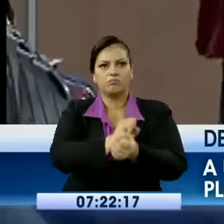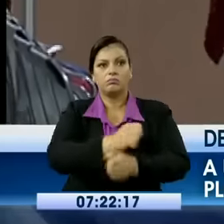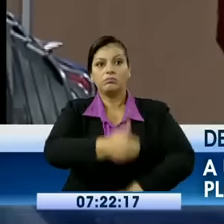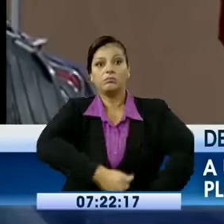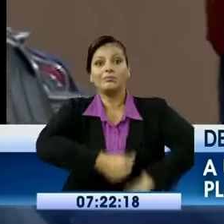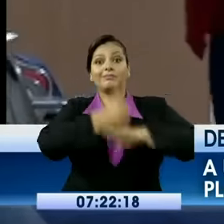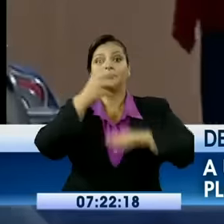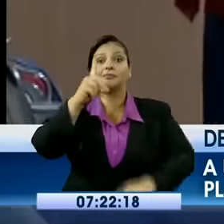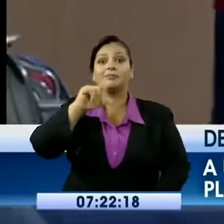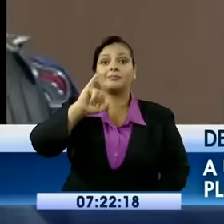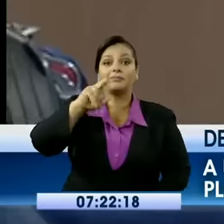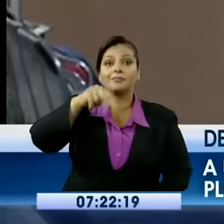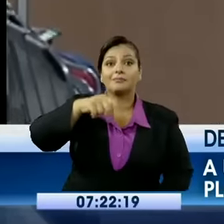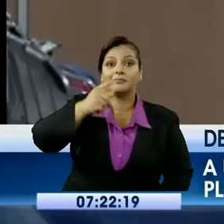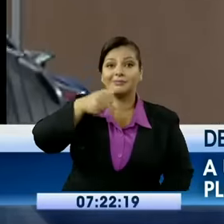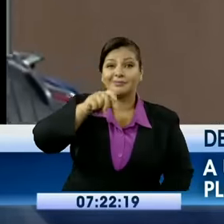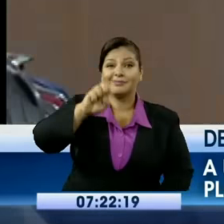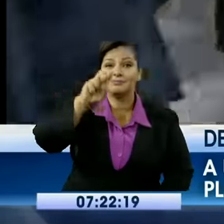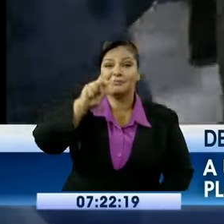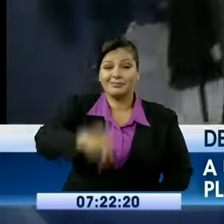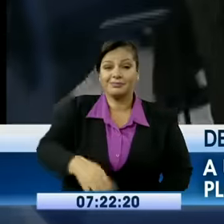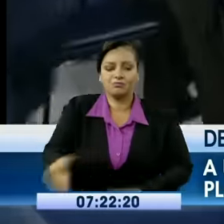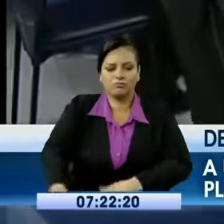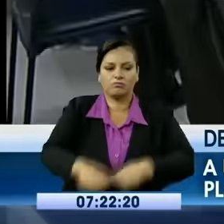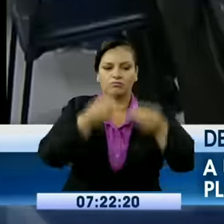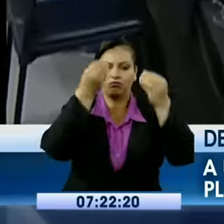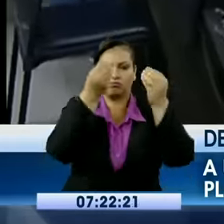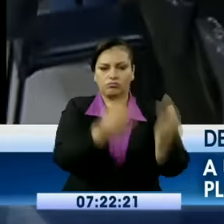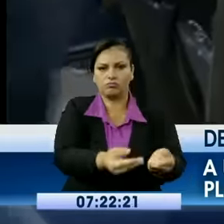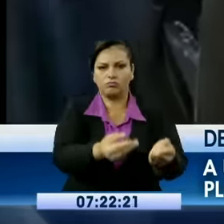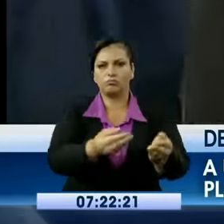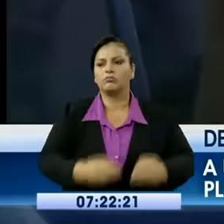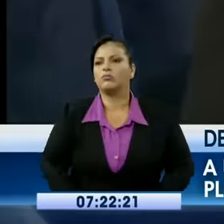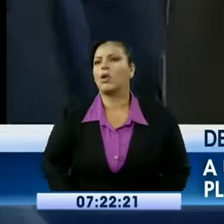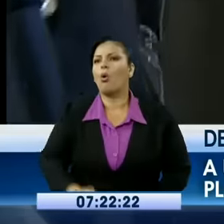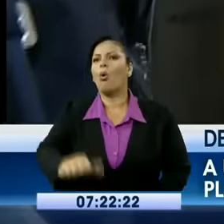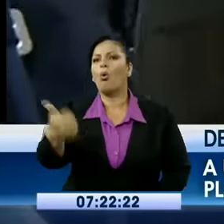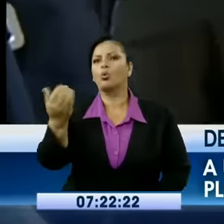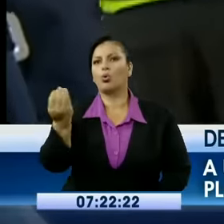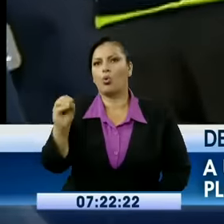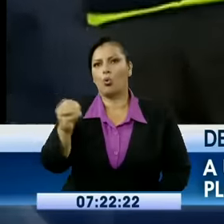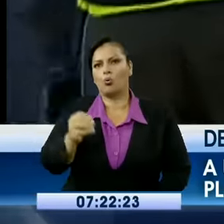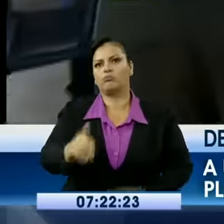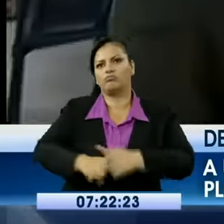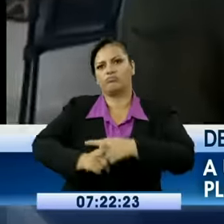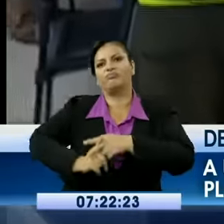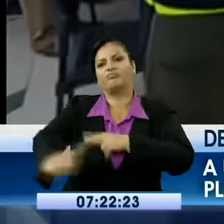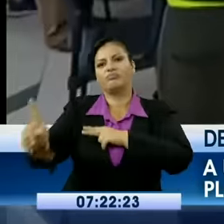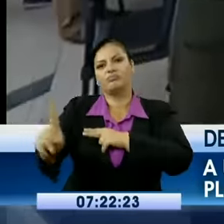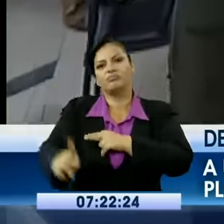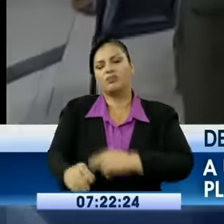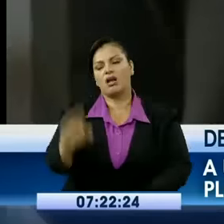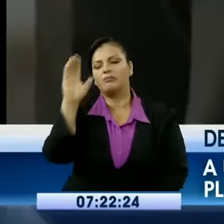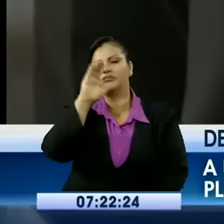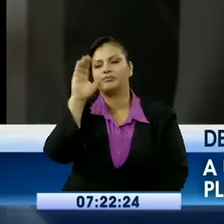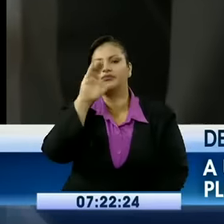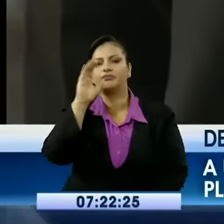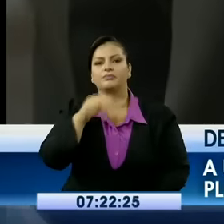mientras que el segundo supuesto adolescente que logró escapar ya está siendo buscado por la policía.